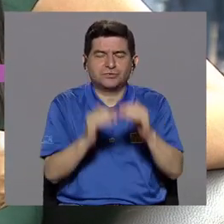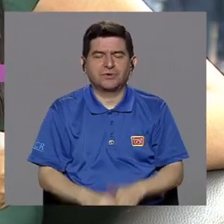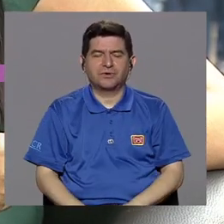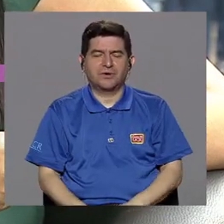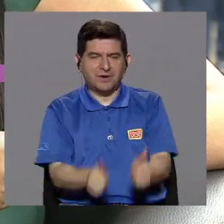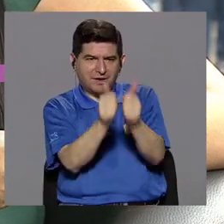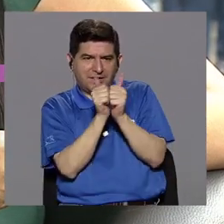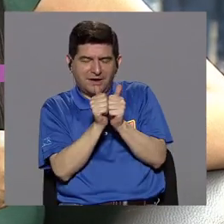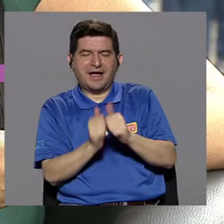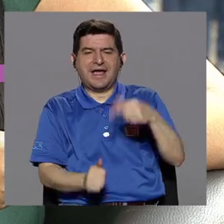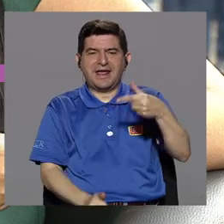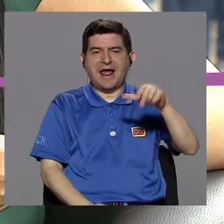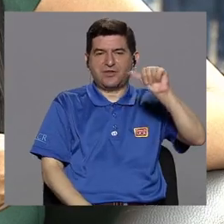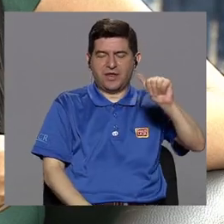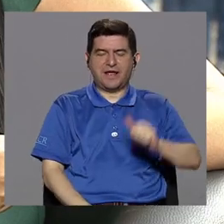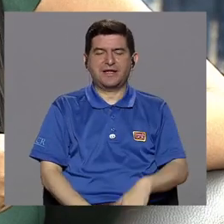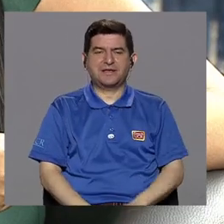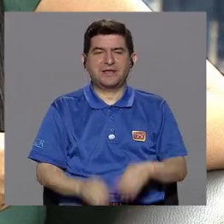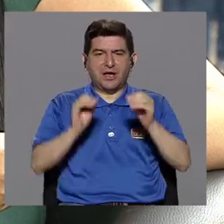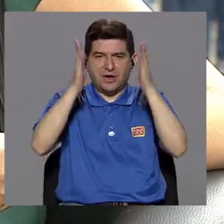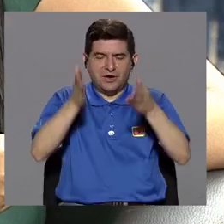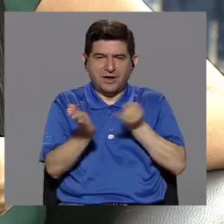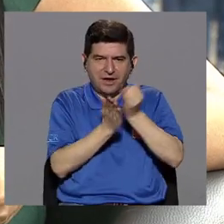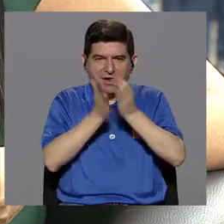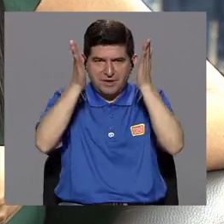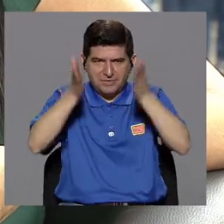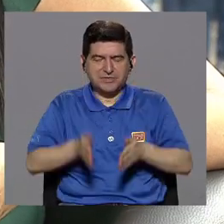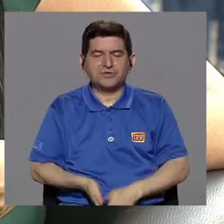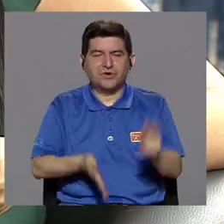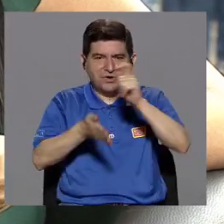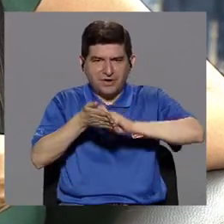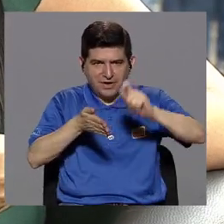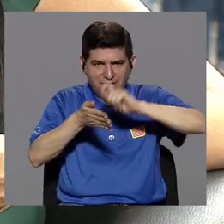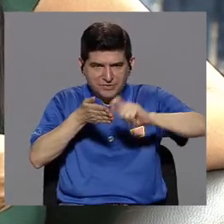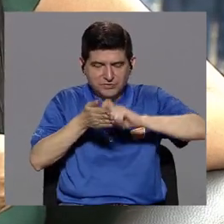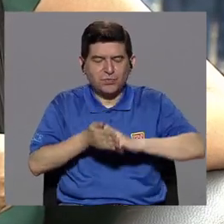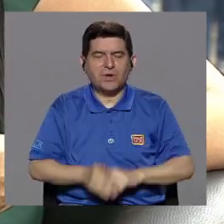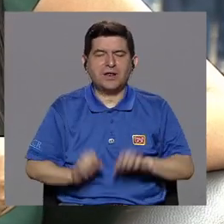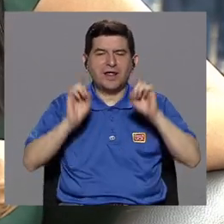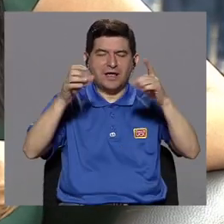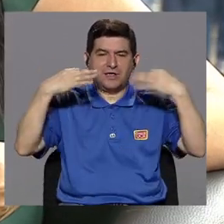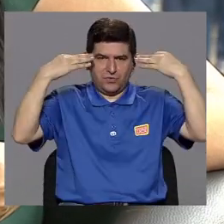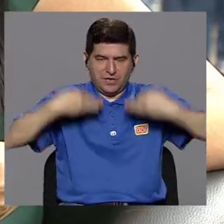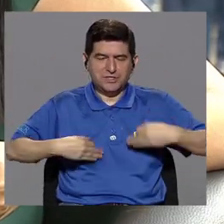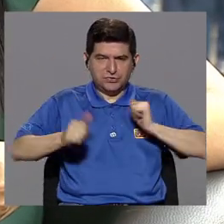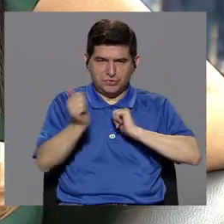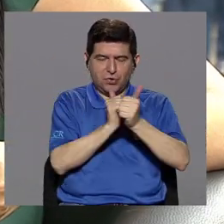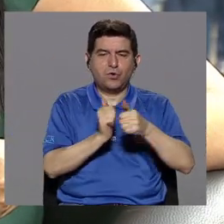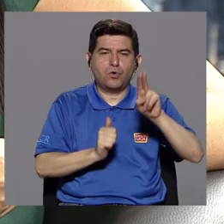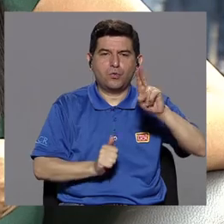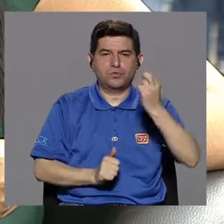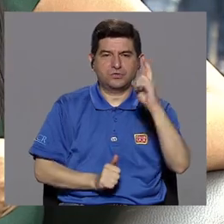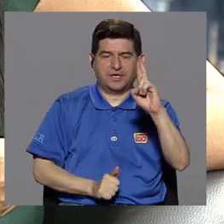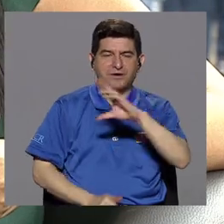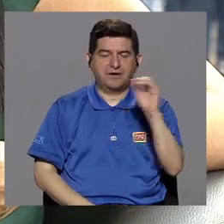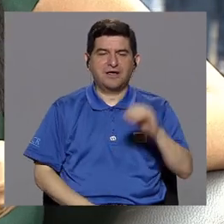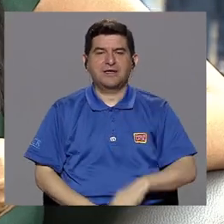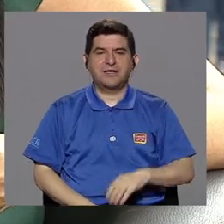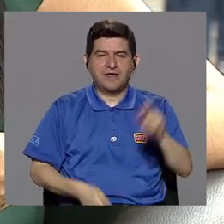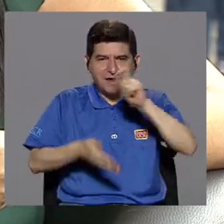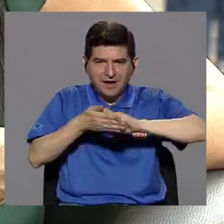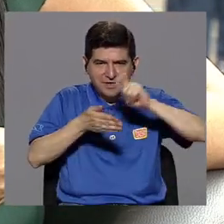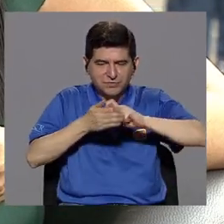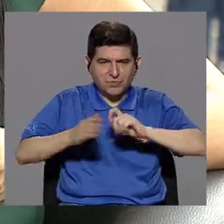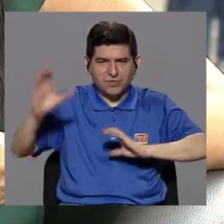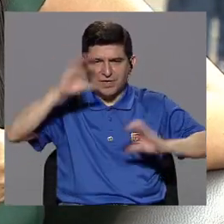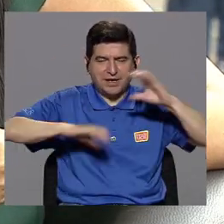acompaña para ello Gerardo Araya, es docente e investigador de la Escuela de Educación Física y Deportes de la Universidad de Costa Rica y de la Escuela de